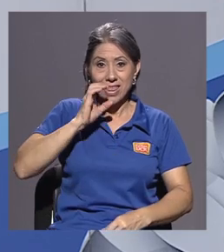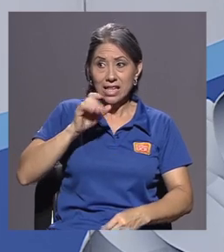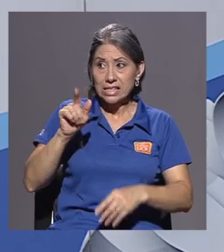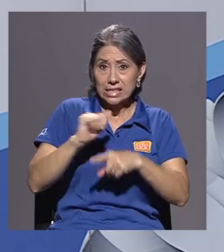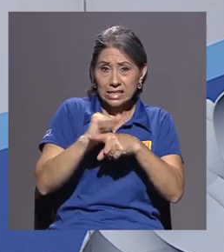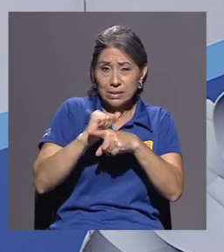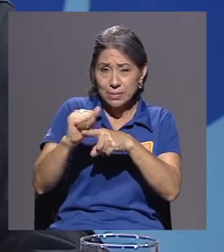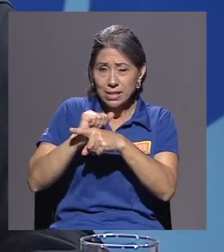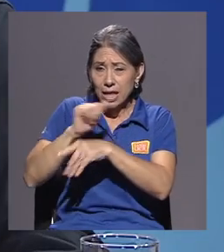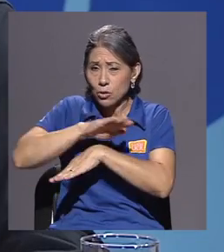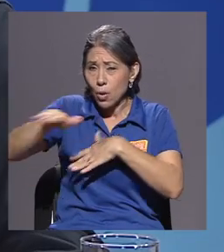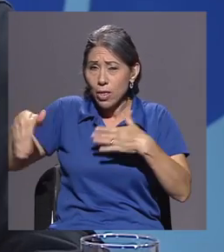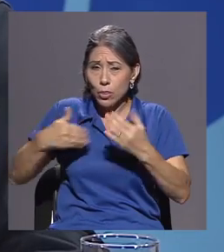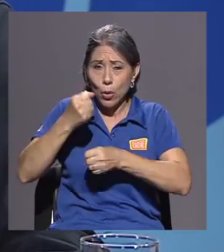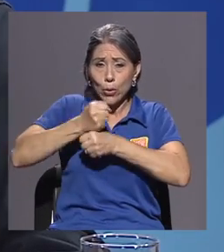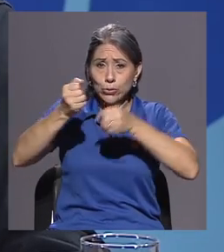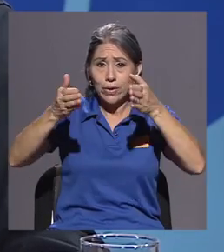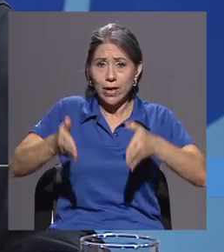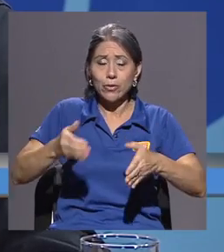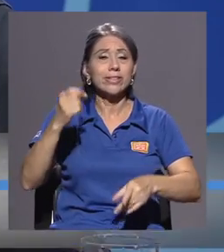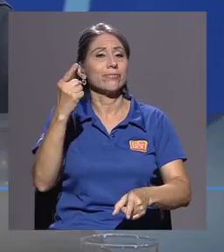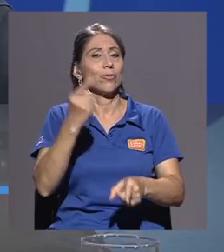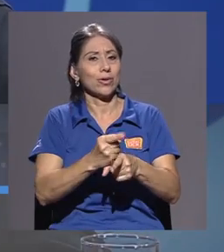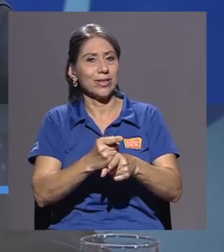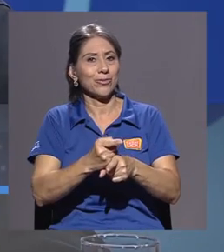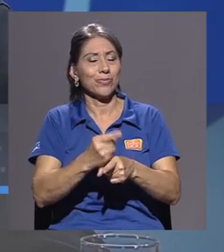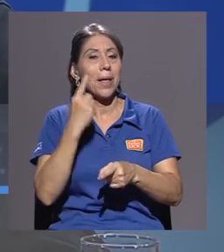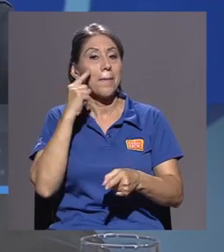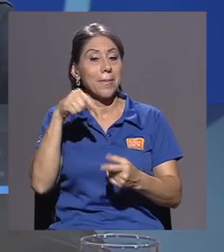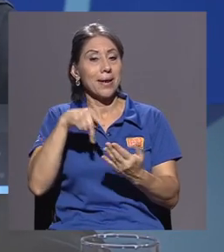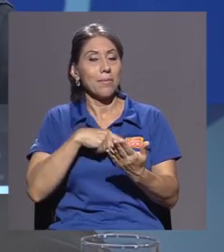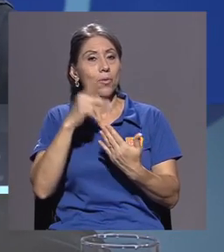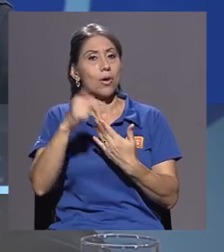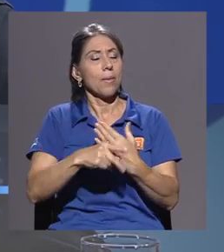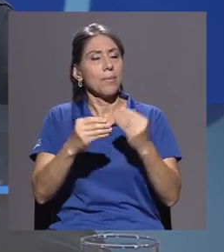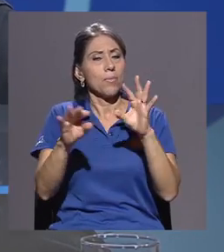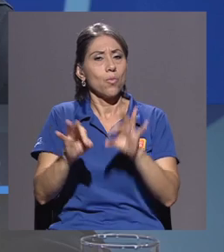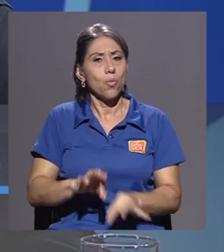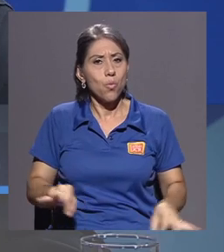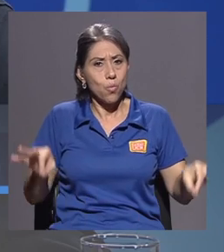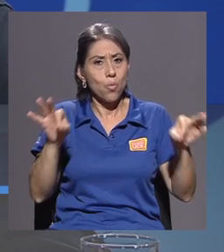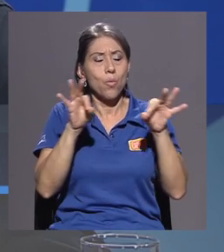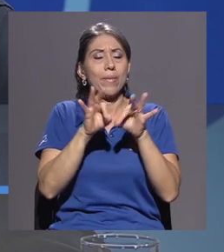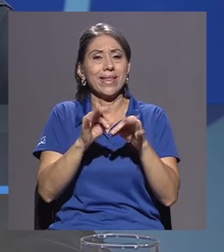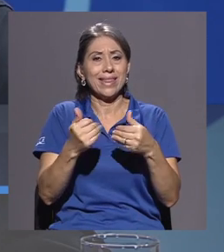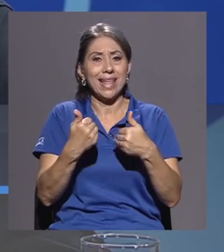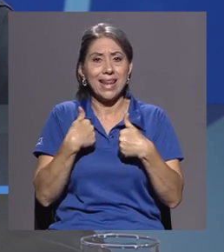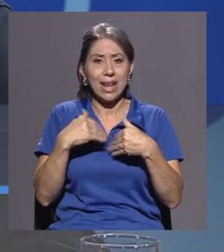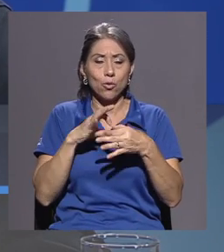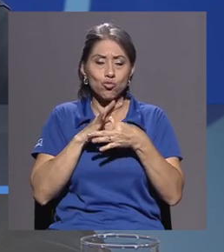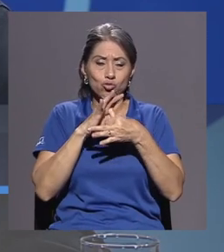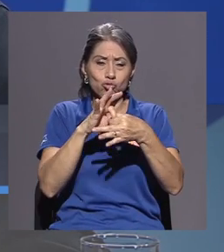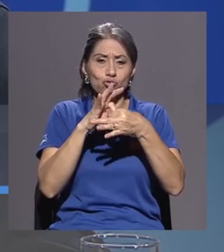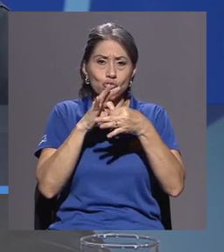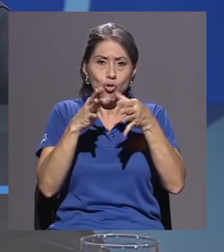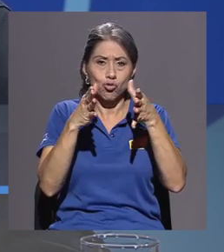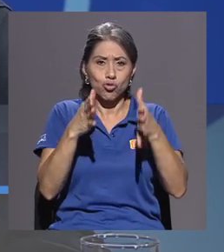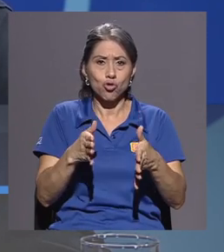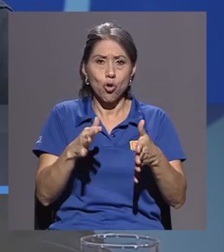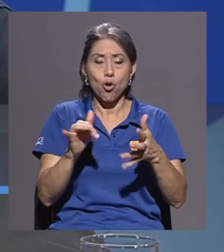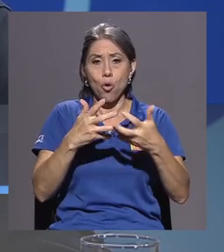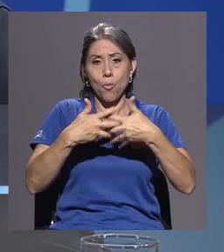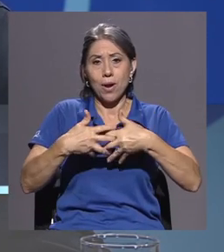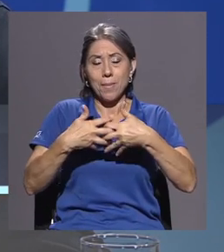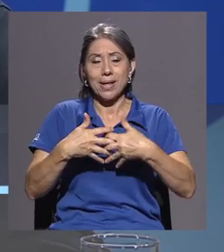ventas de la empresa. Correcto. Para el programa ha sido muy importante poder tener un socio estratégico como lo es la